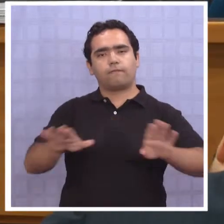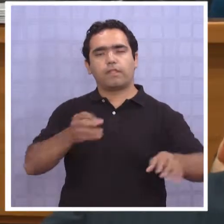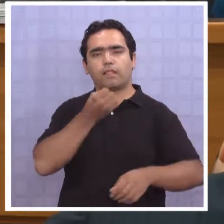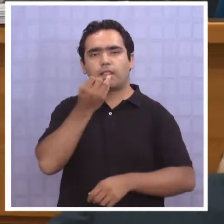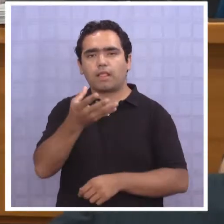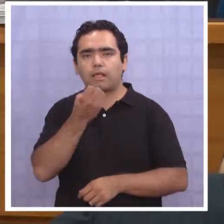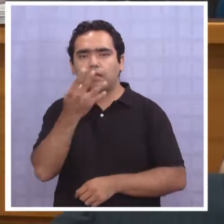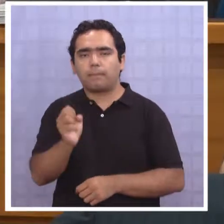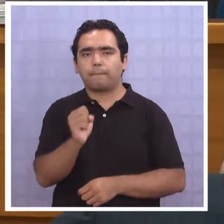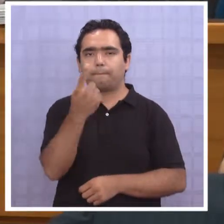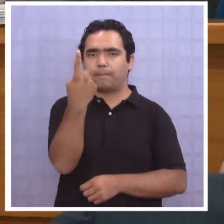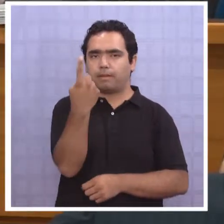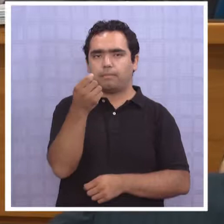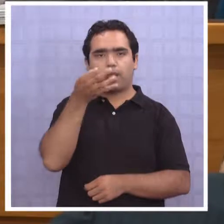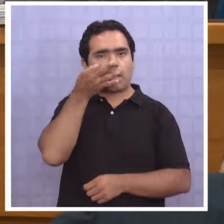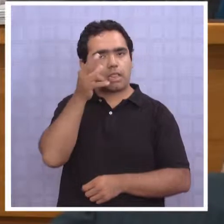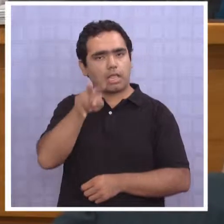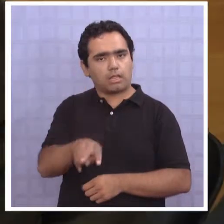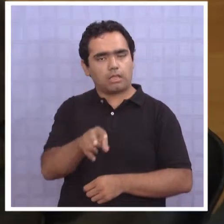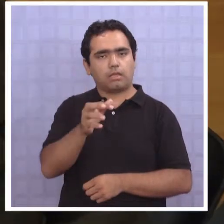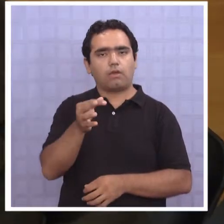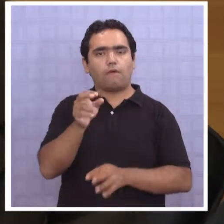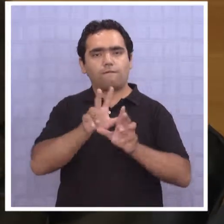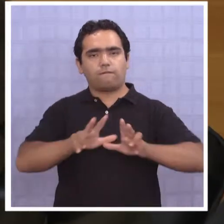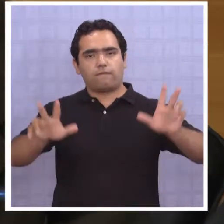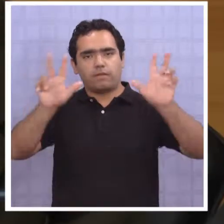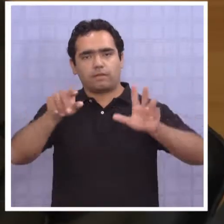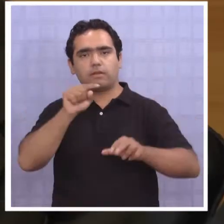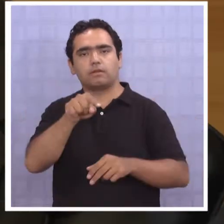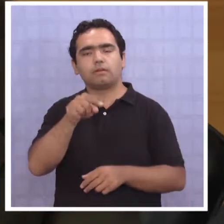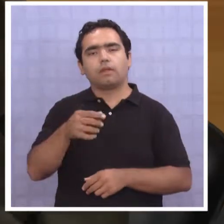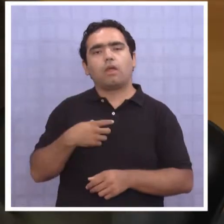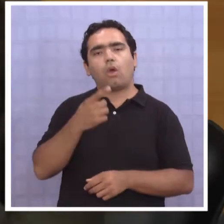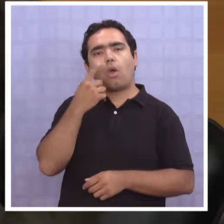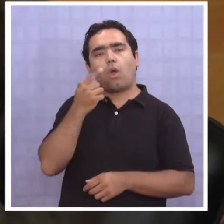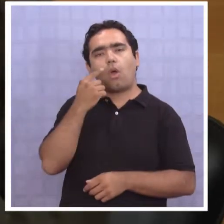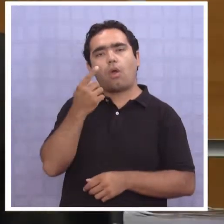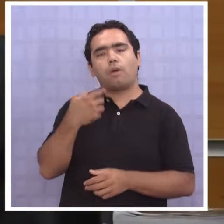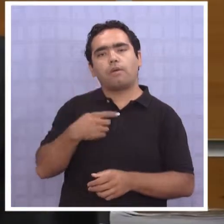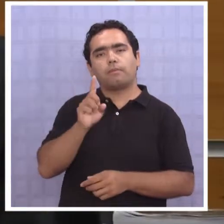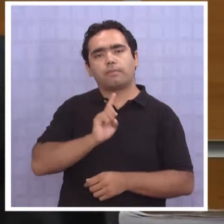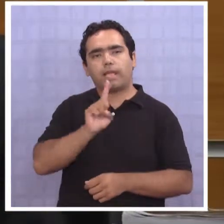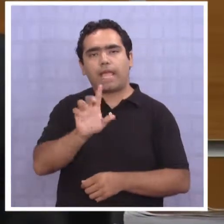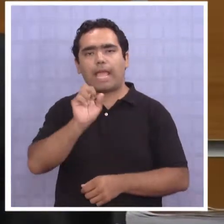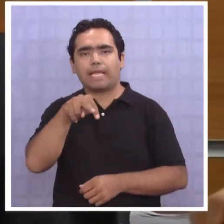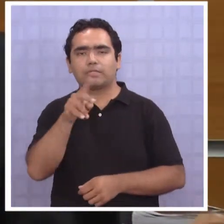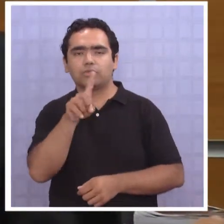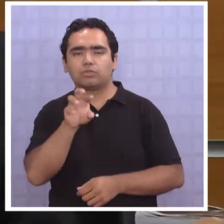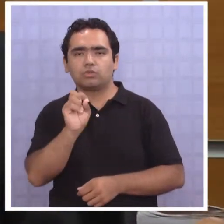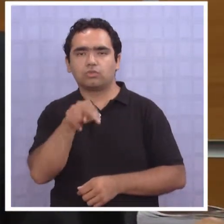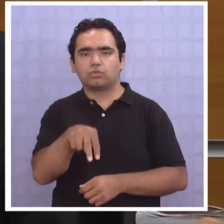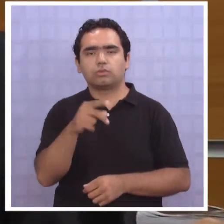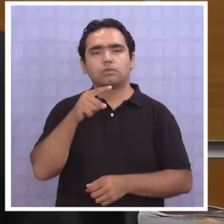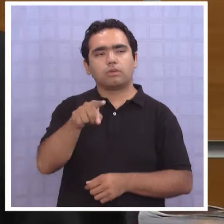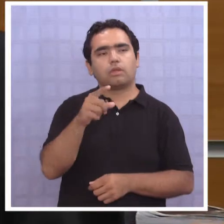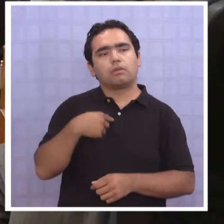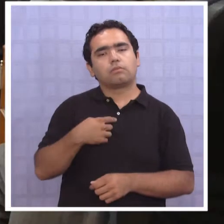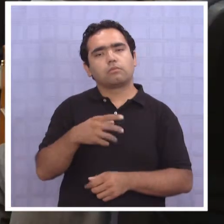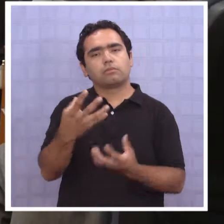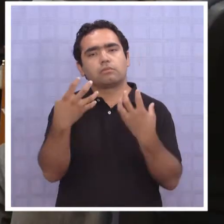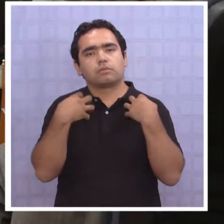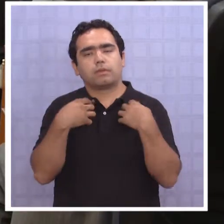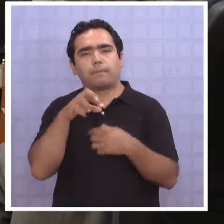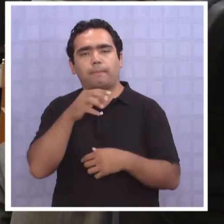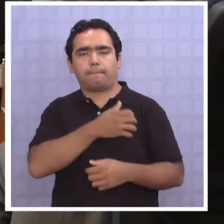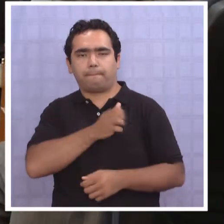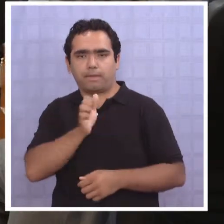declaración del primer testigo de la Fiscalía. Se trata de Edson Figueroa, integrante de la Brigada de Delitos Económicos de la PDI, y quien